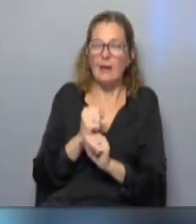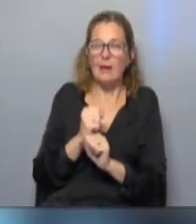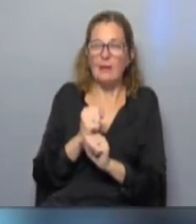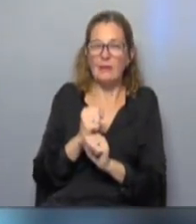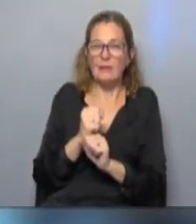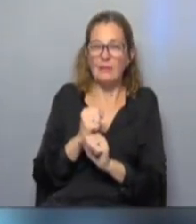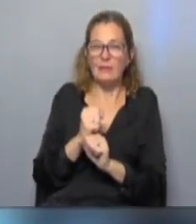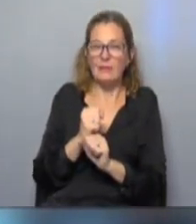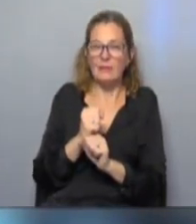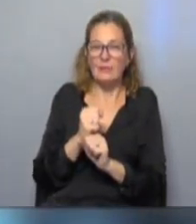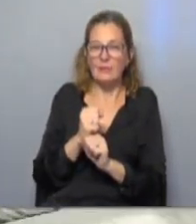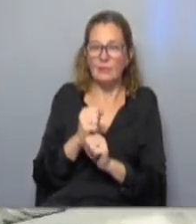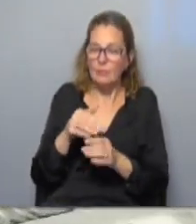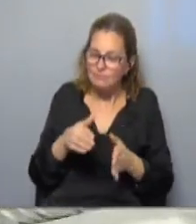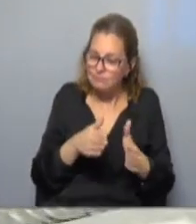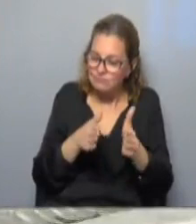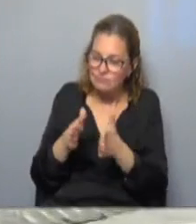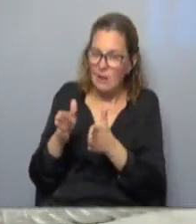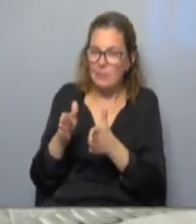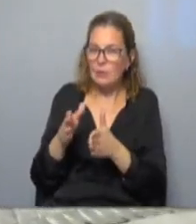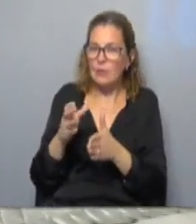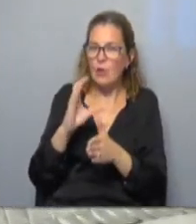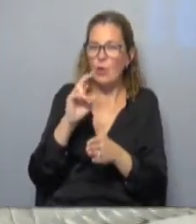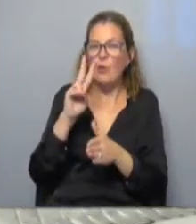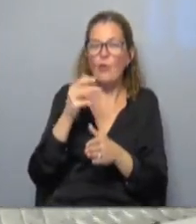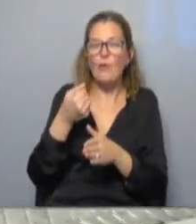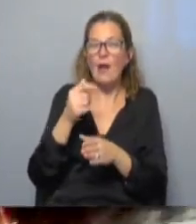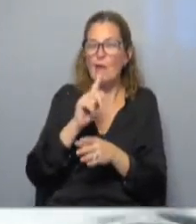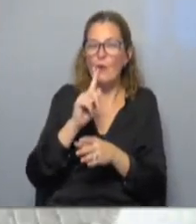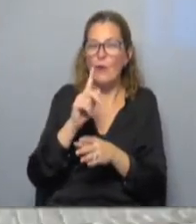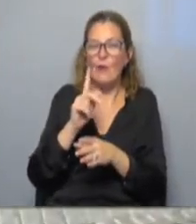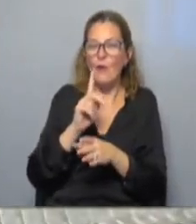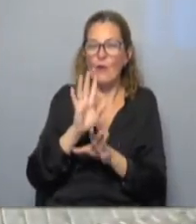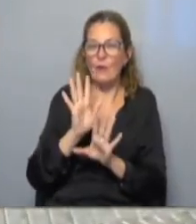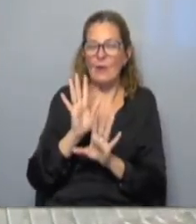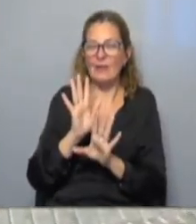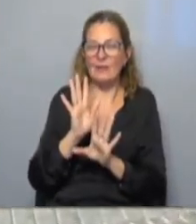propio su propio camino Cuba no es Cuba no es